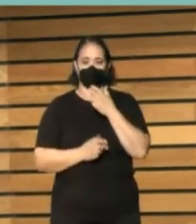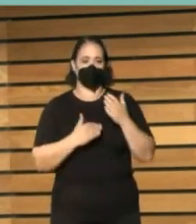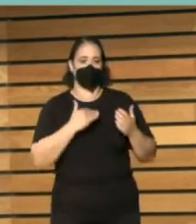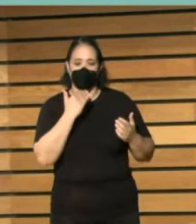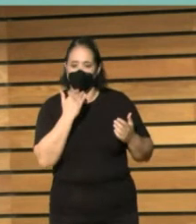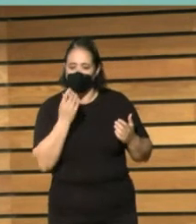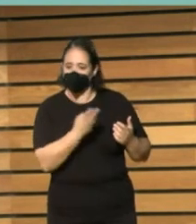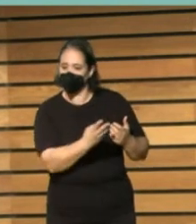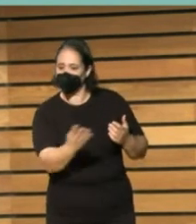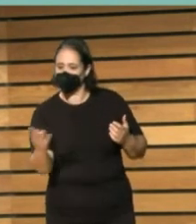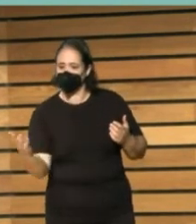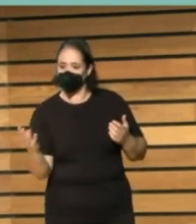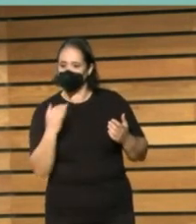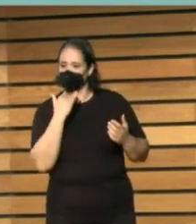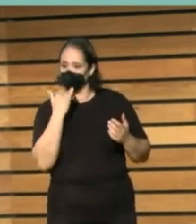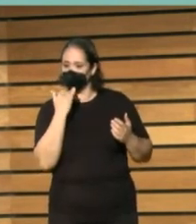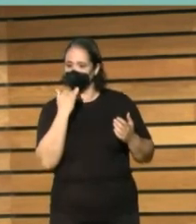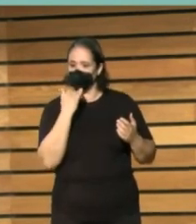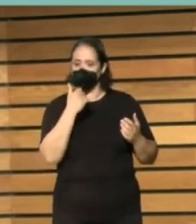¿no? Fernando